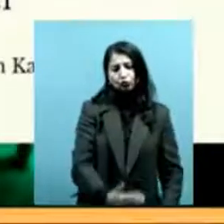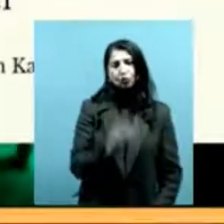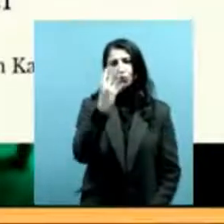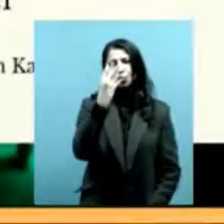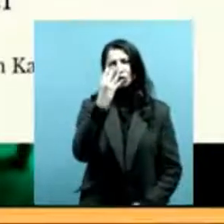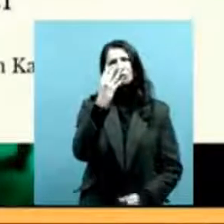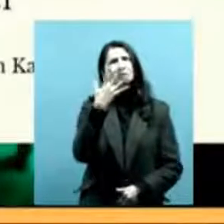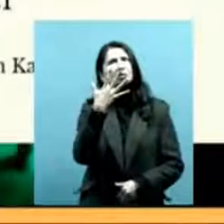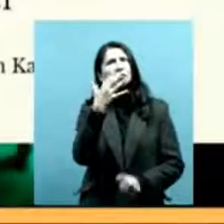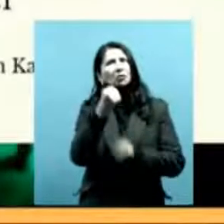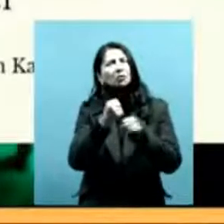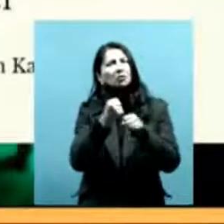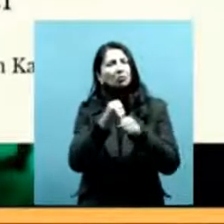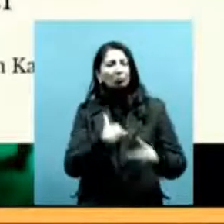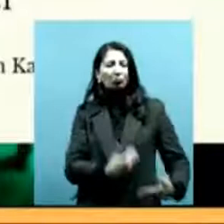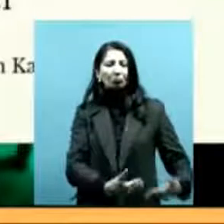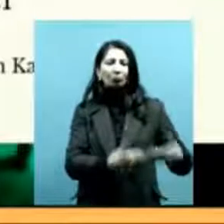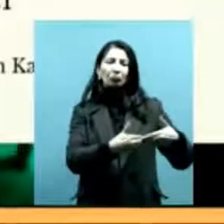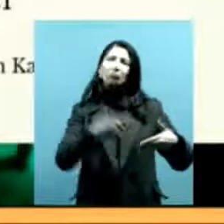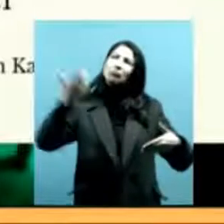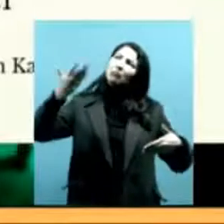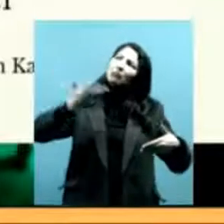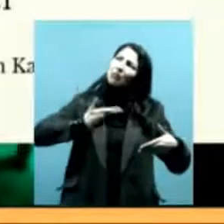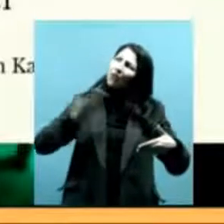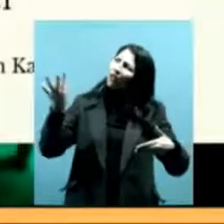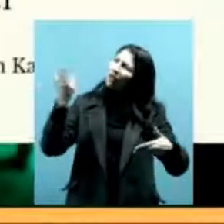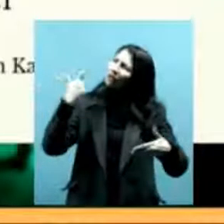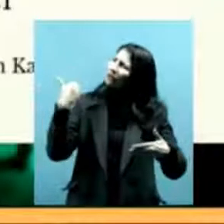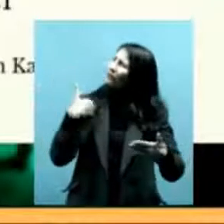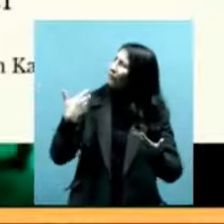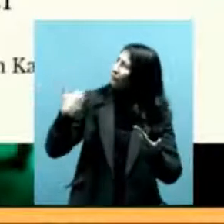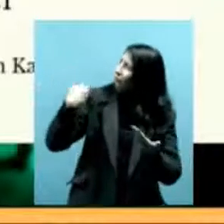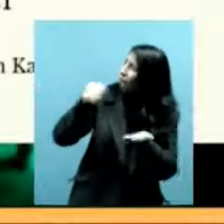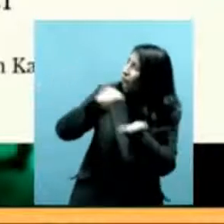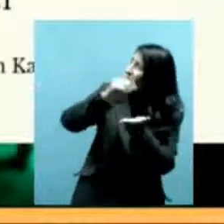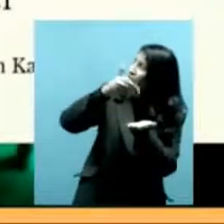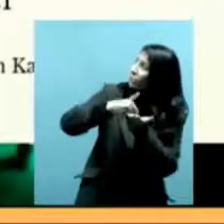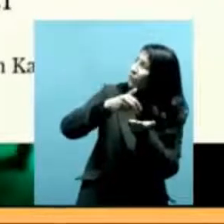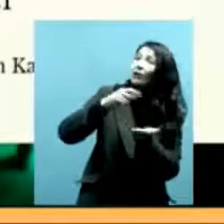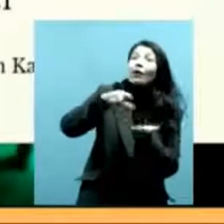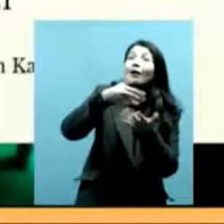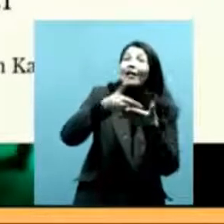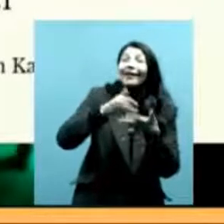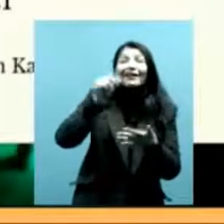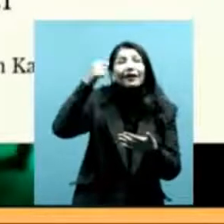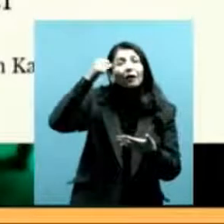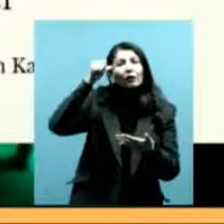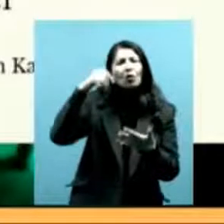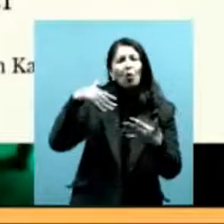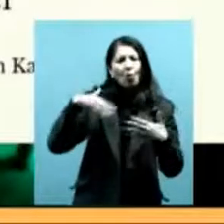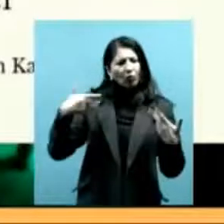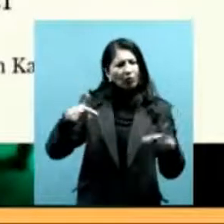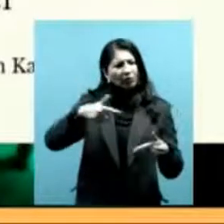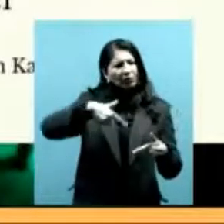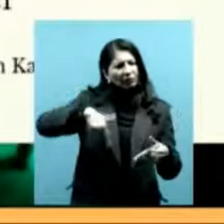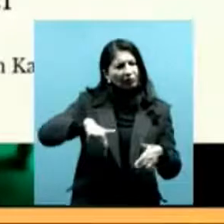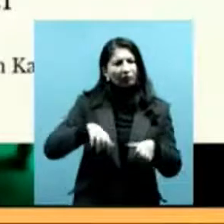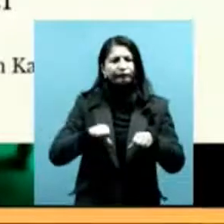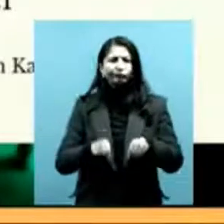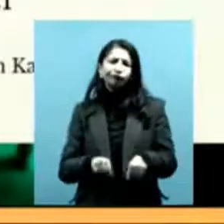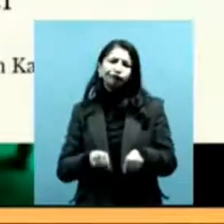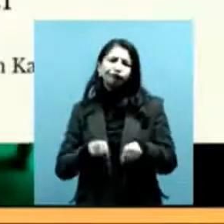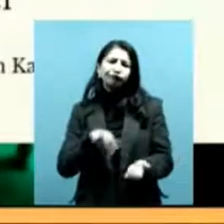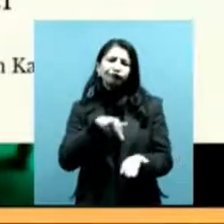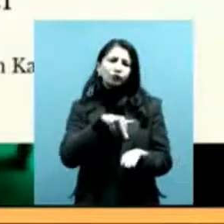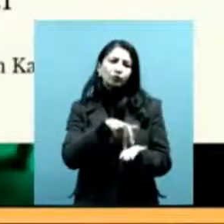Nosotros estábamos en sierra, me acuerdo cuando desalojaron en Nahuel Pan. ¿Cómo andaba la gente? Con carro, en la calle,